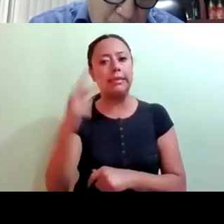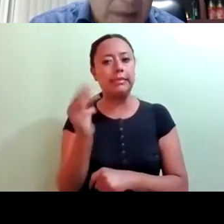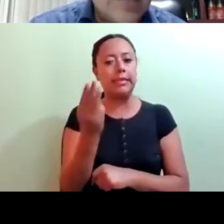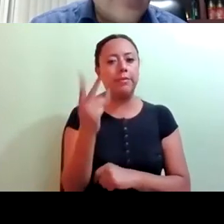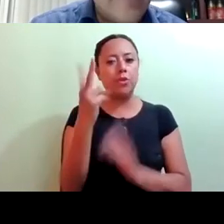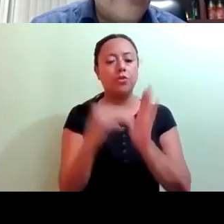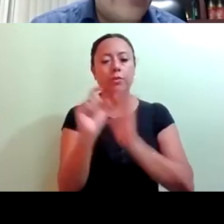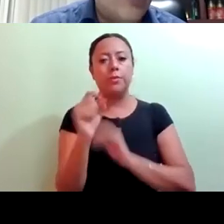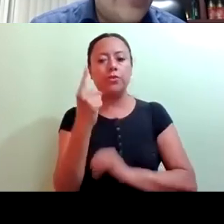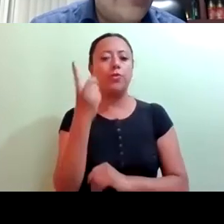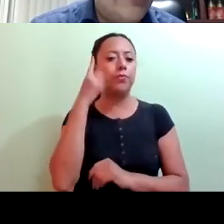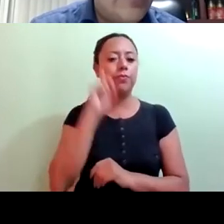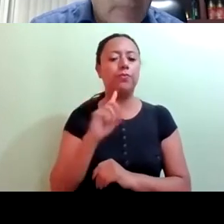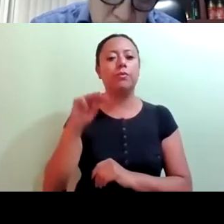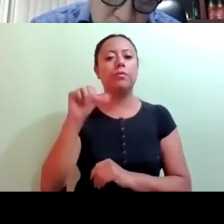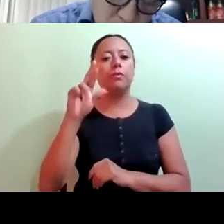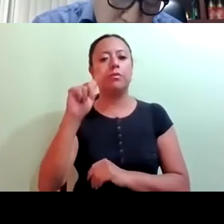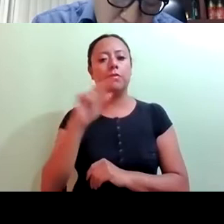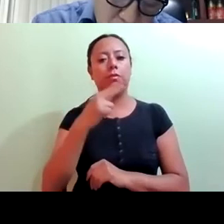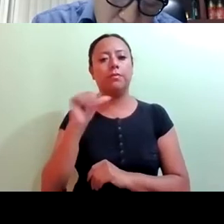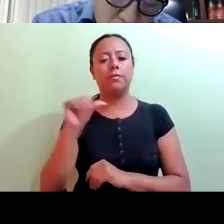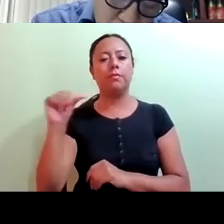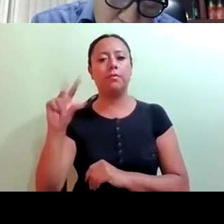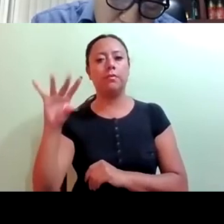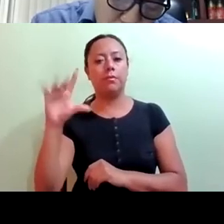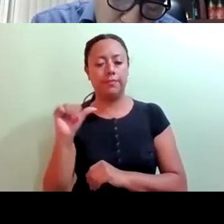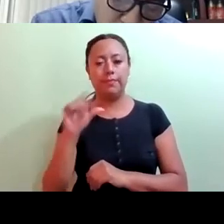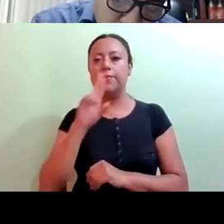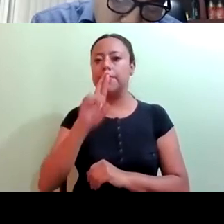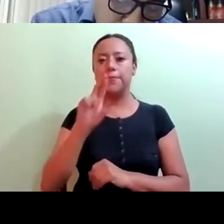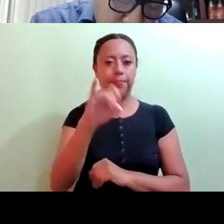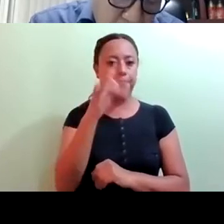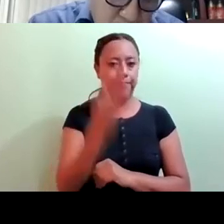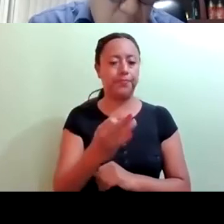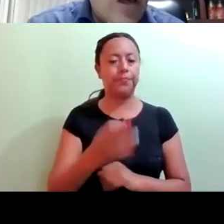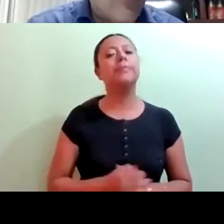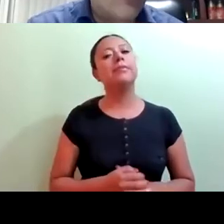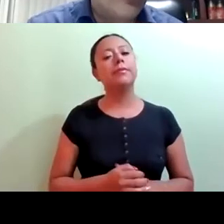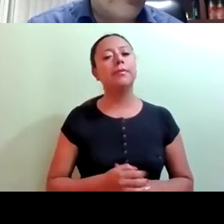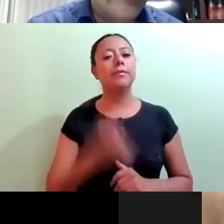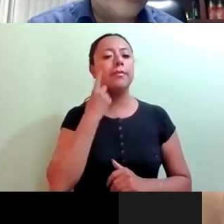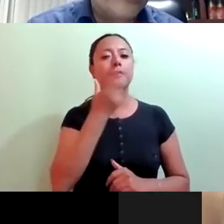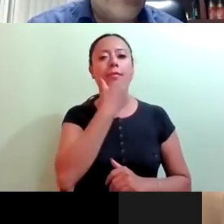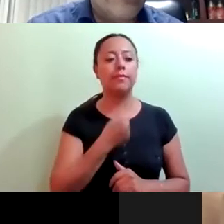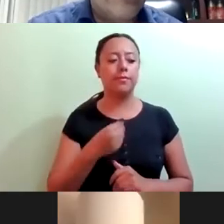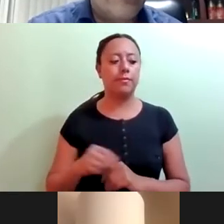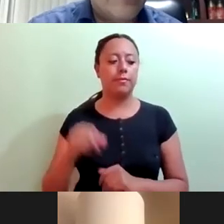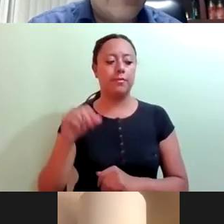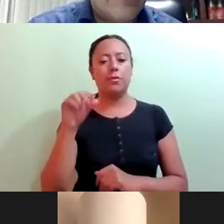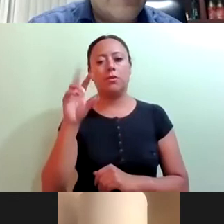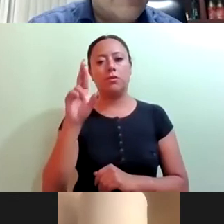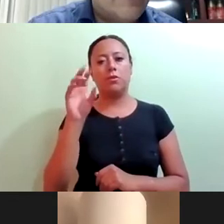Diputada Marta Soledad Ávila Ventura. Marta Ávila, a favor. Diputado José Luis Rodríguez Díaz de León.